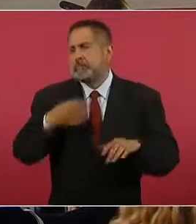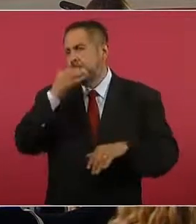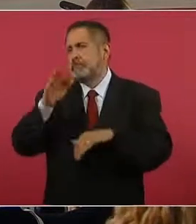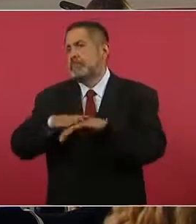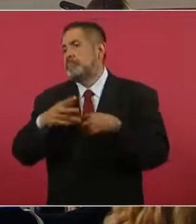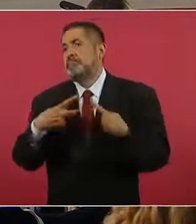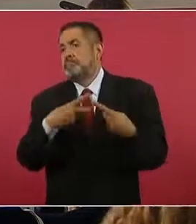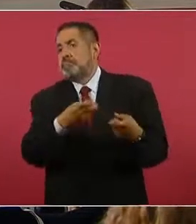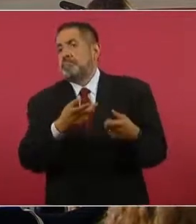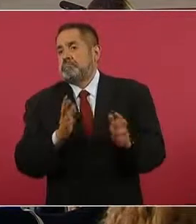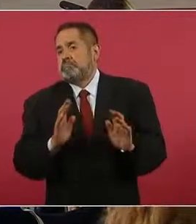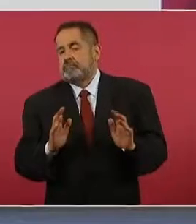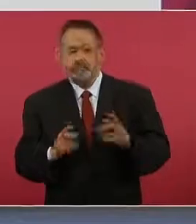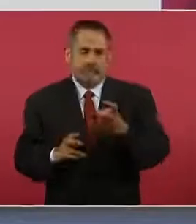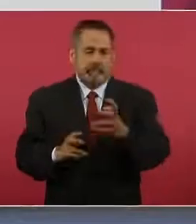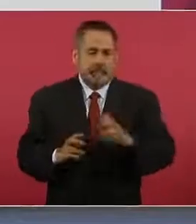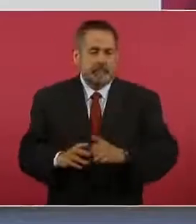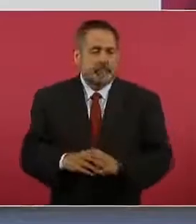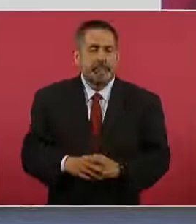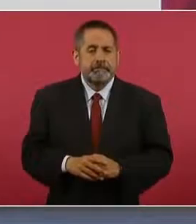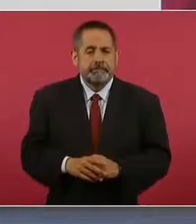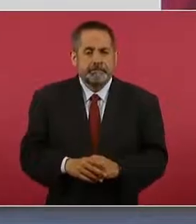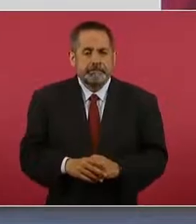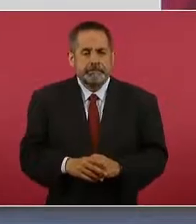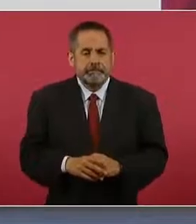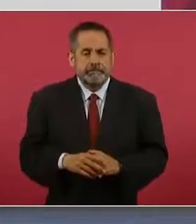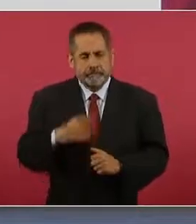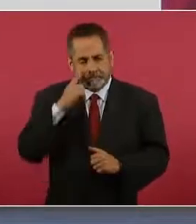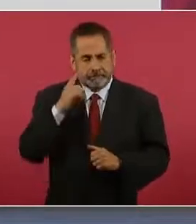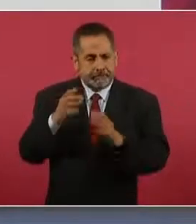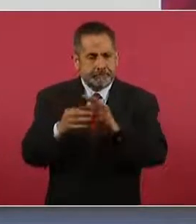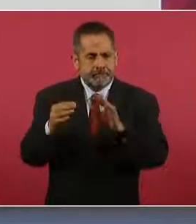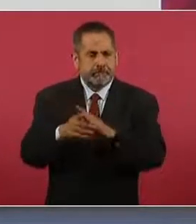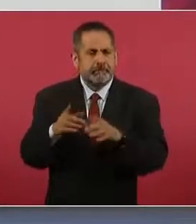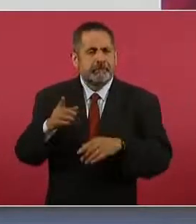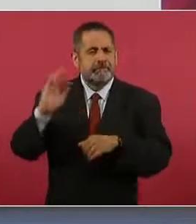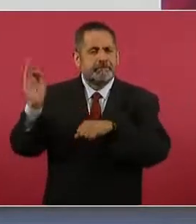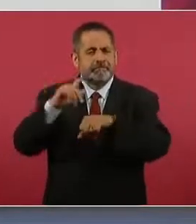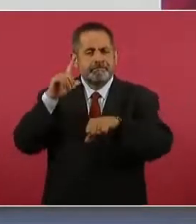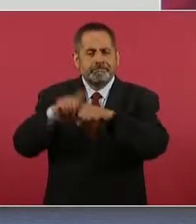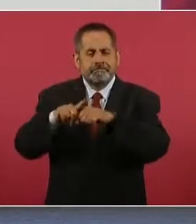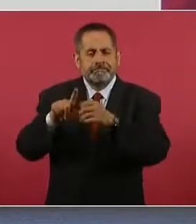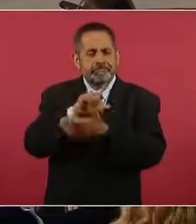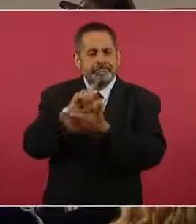hay cifra negra. Entonces, a ver, vamos lo del fuero federal.